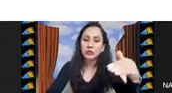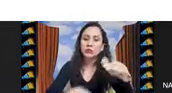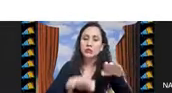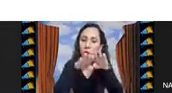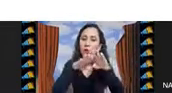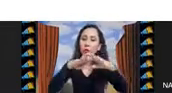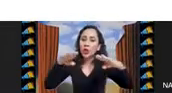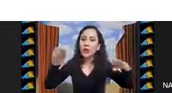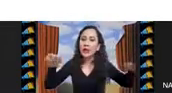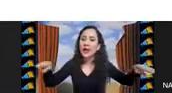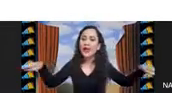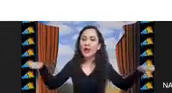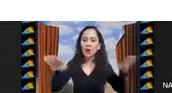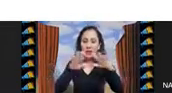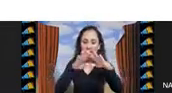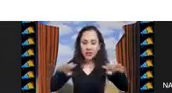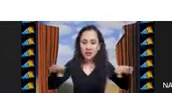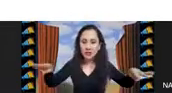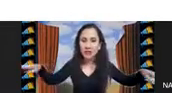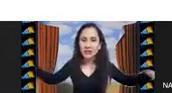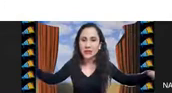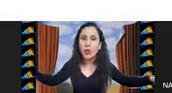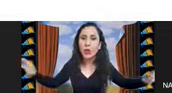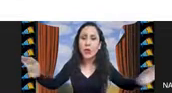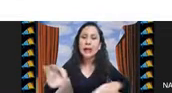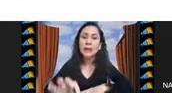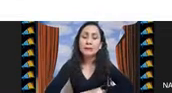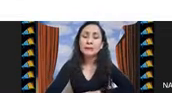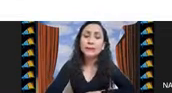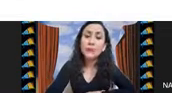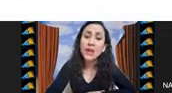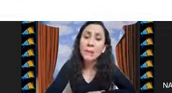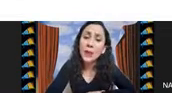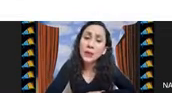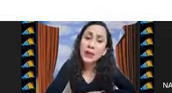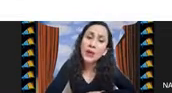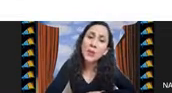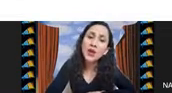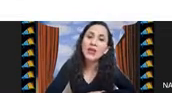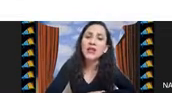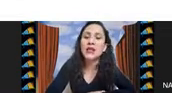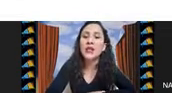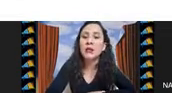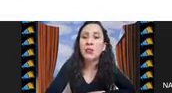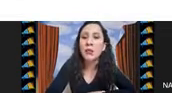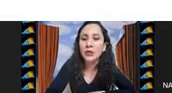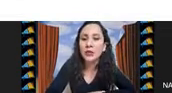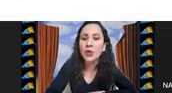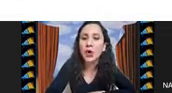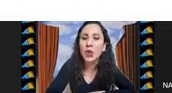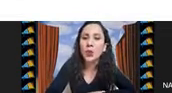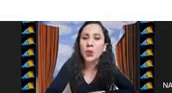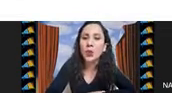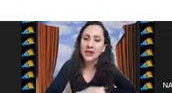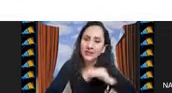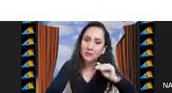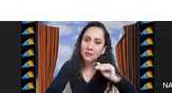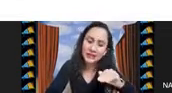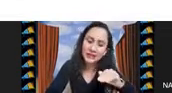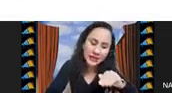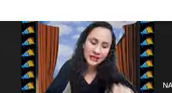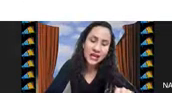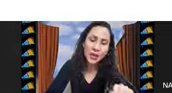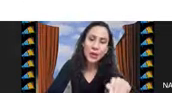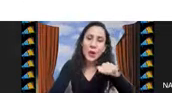en un conjunto variado de instancias de un problema. pero también puedo diseñar un método como ya